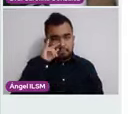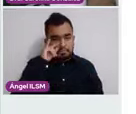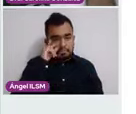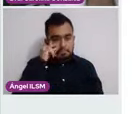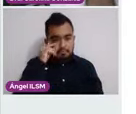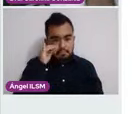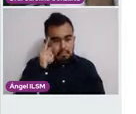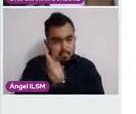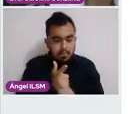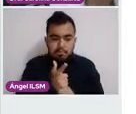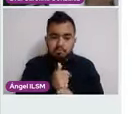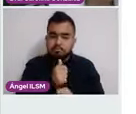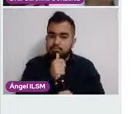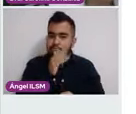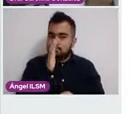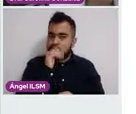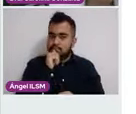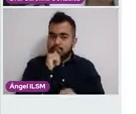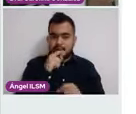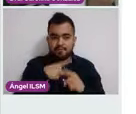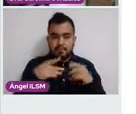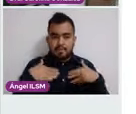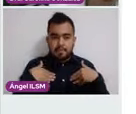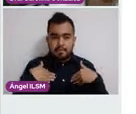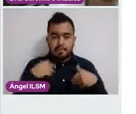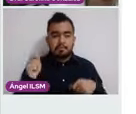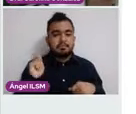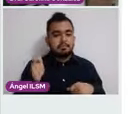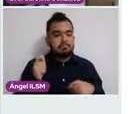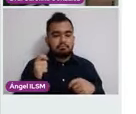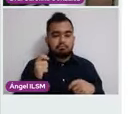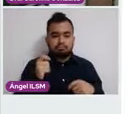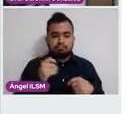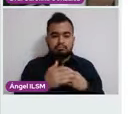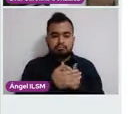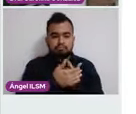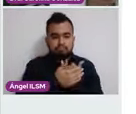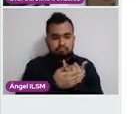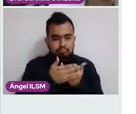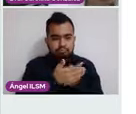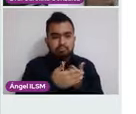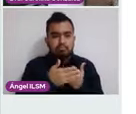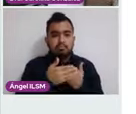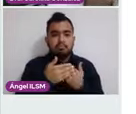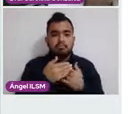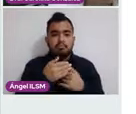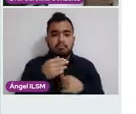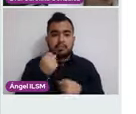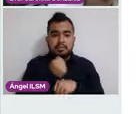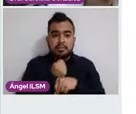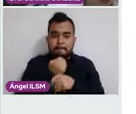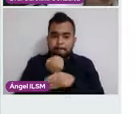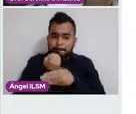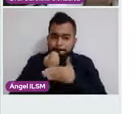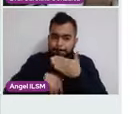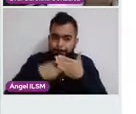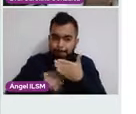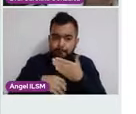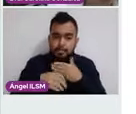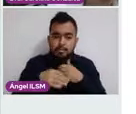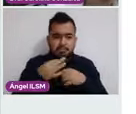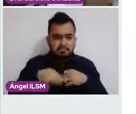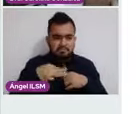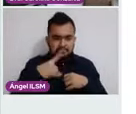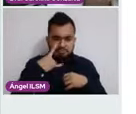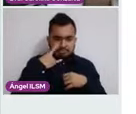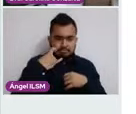bolita en comparación con la mamá. Van a ser síntomas inespecíficos. Puede llegar con hemorragia vaginal, flujo vaginal inusual, dolor